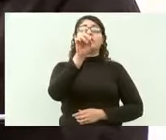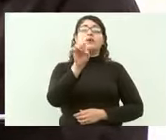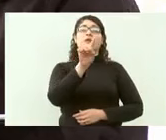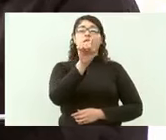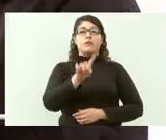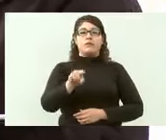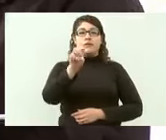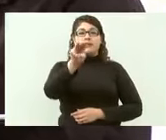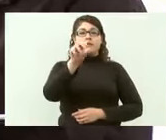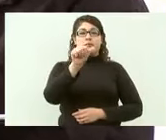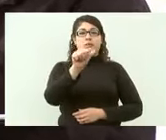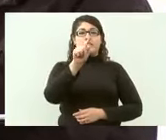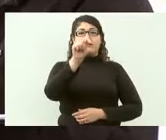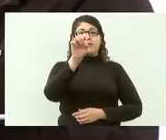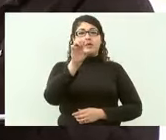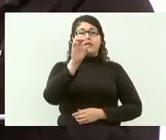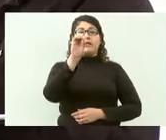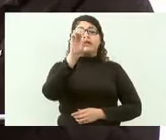industria eléctrica.